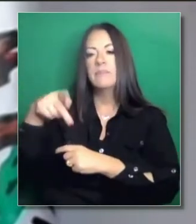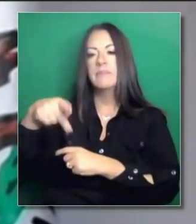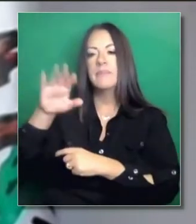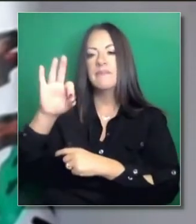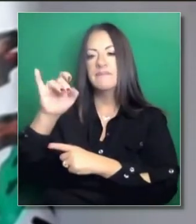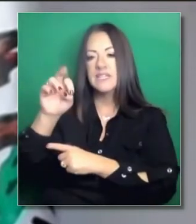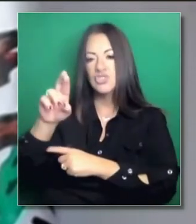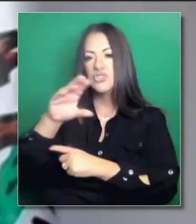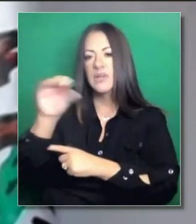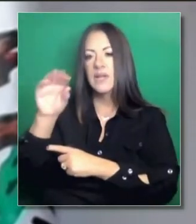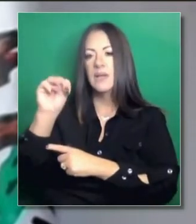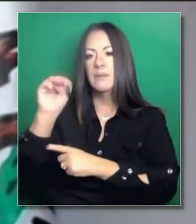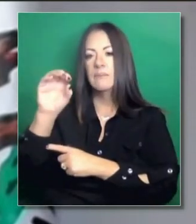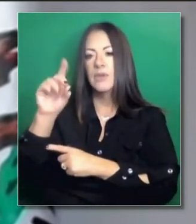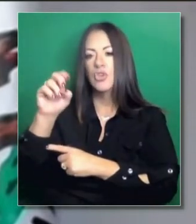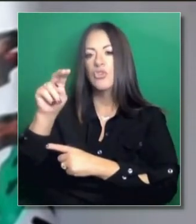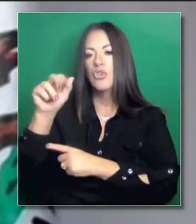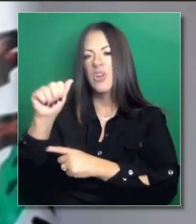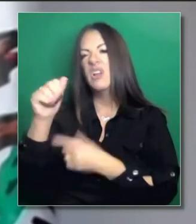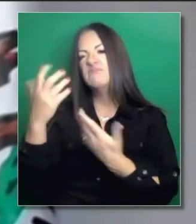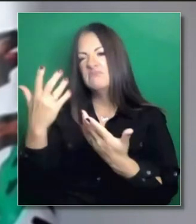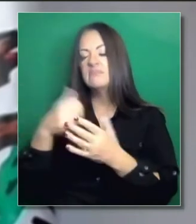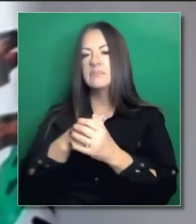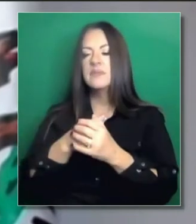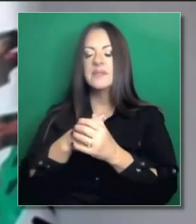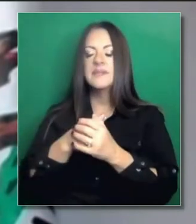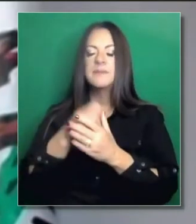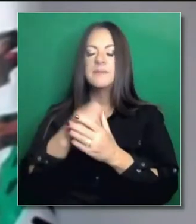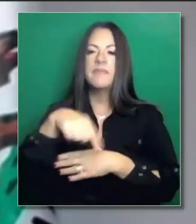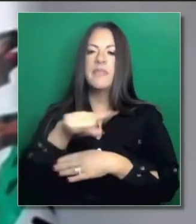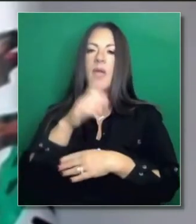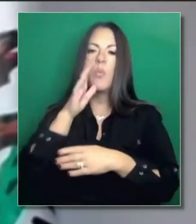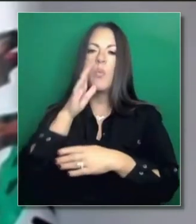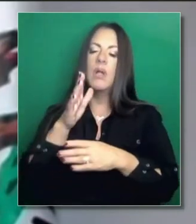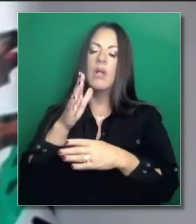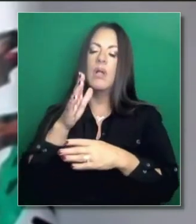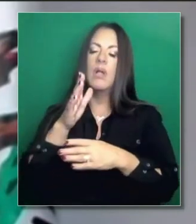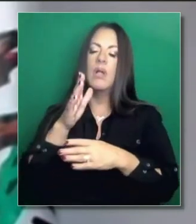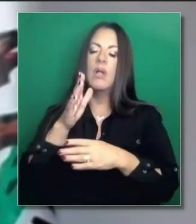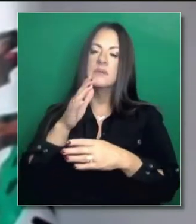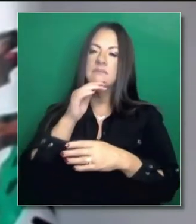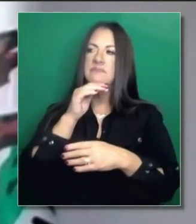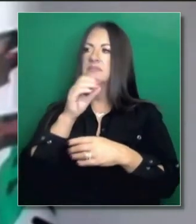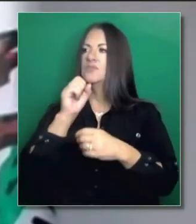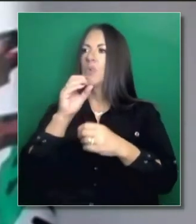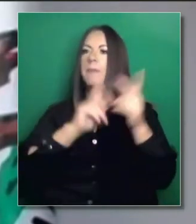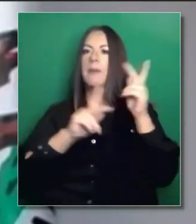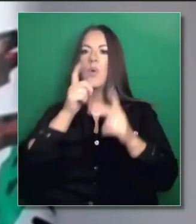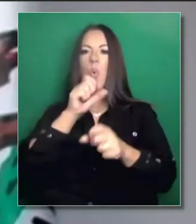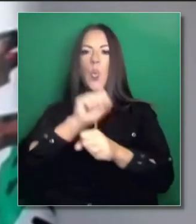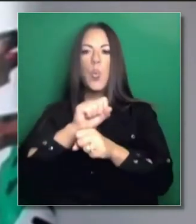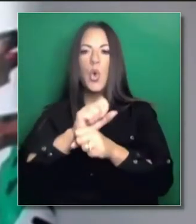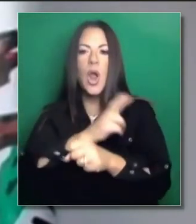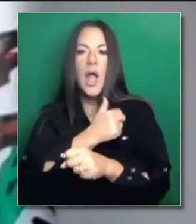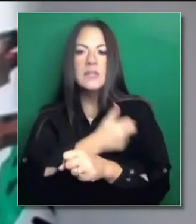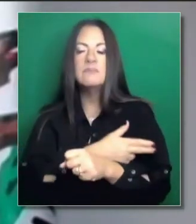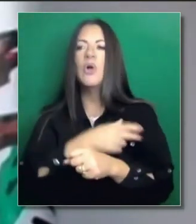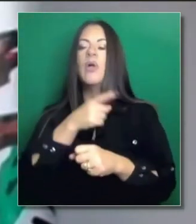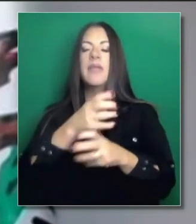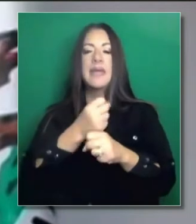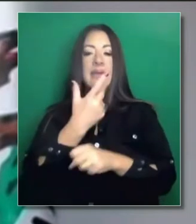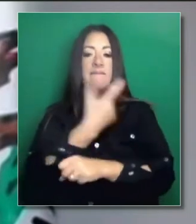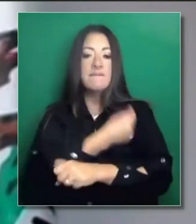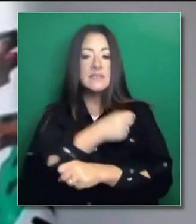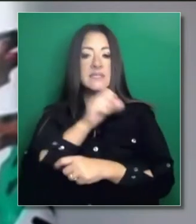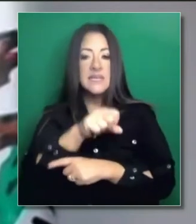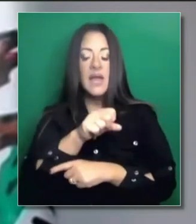en todo el estado. La estrategia es la de seguir colaborando con esos proveedores para que los que llegan al hospital trabajan en